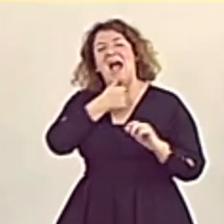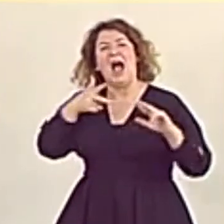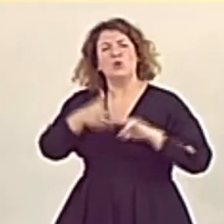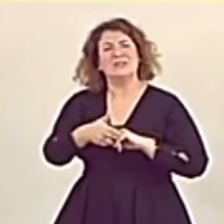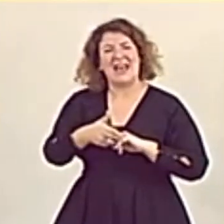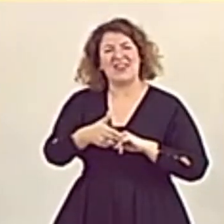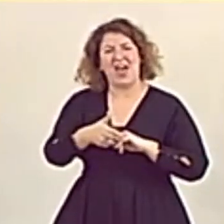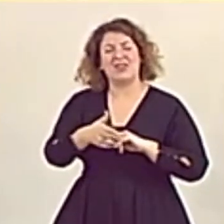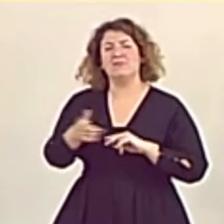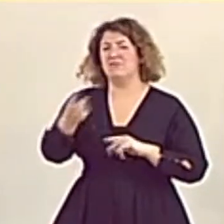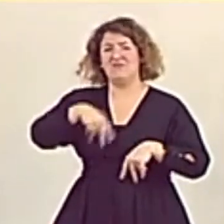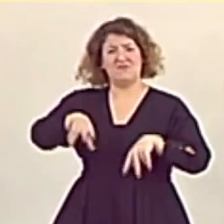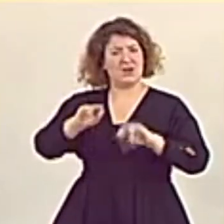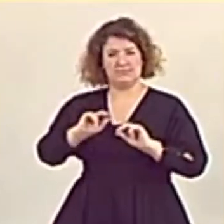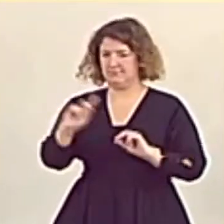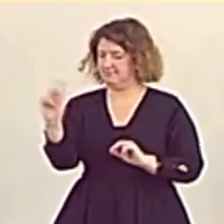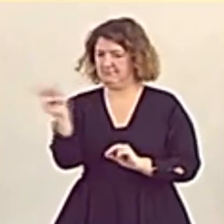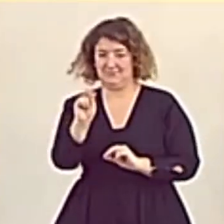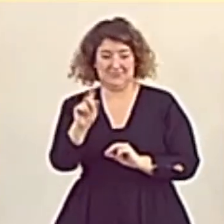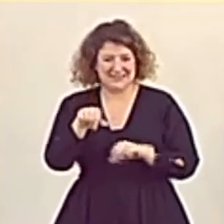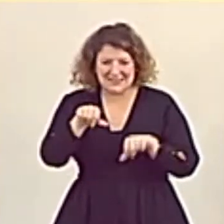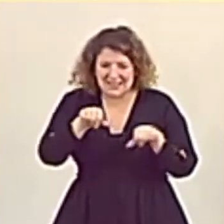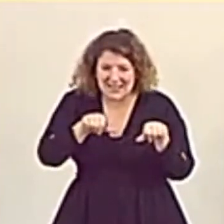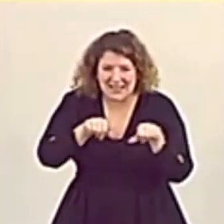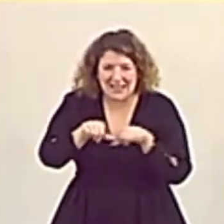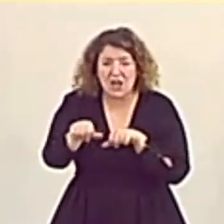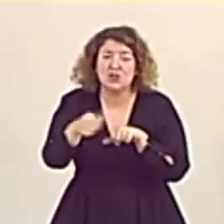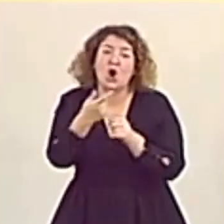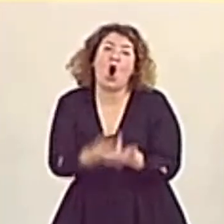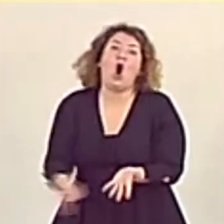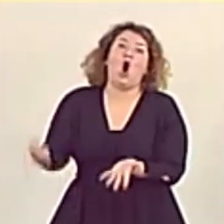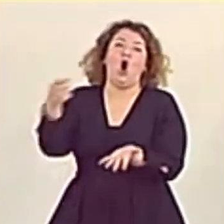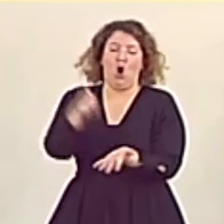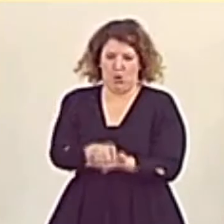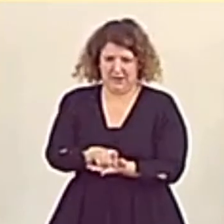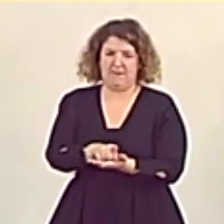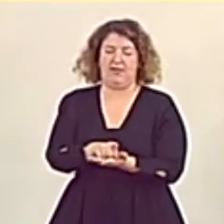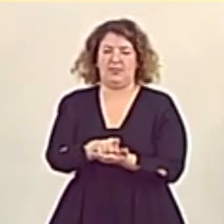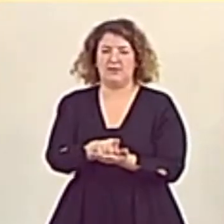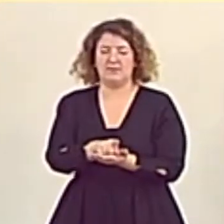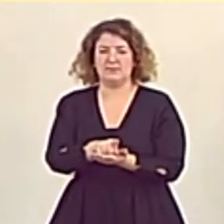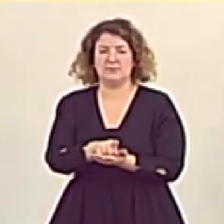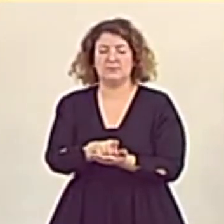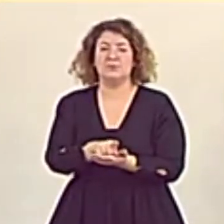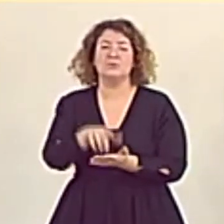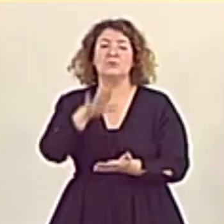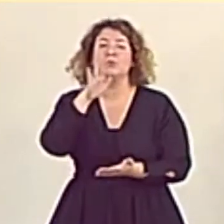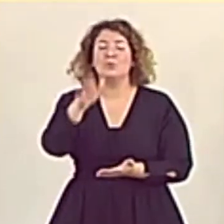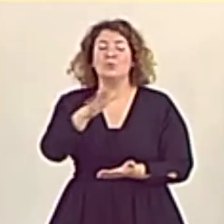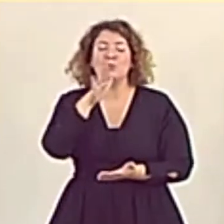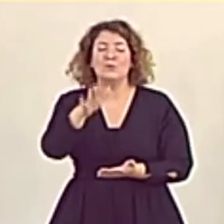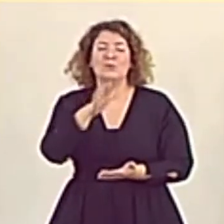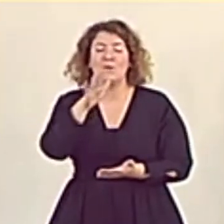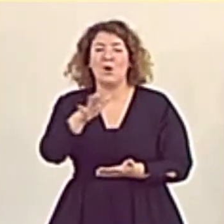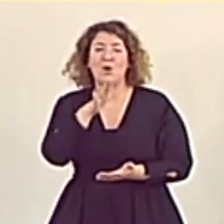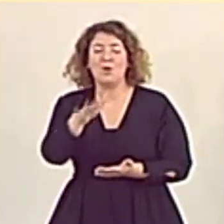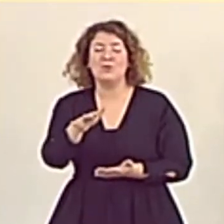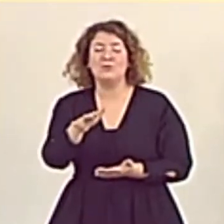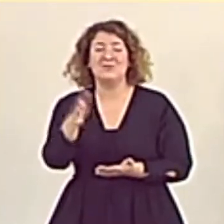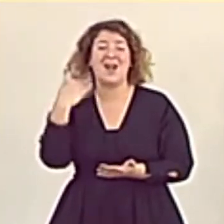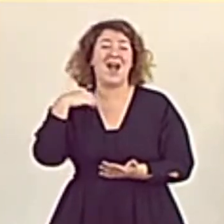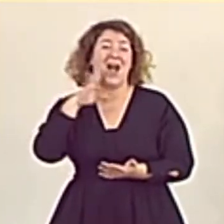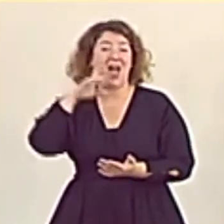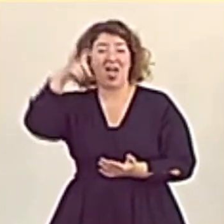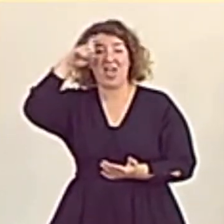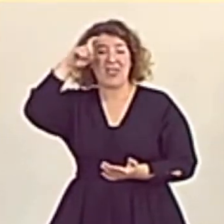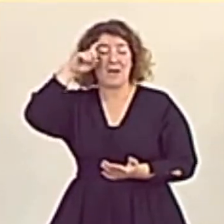principio de la austeridad. Son otra vez el principio de la austeridad porque están haciendo lo mismo que hizo